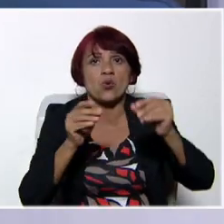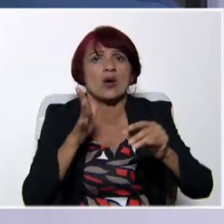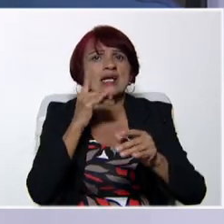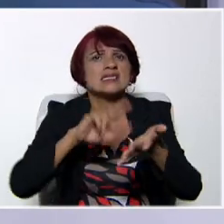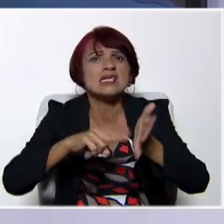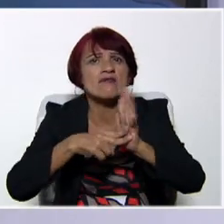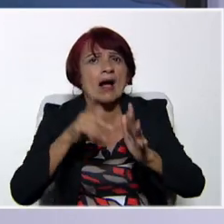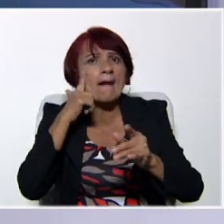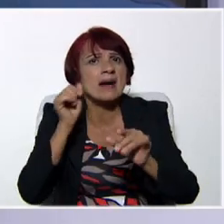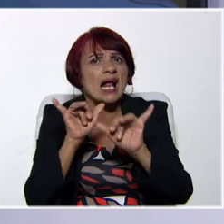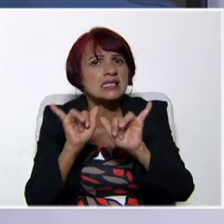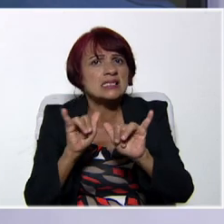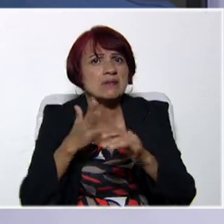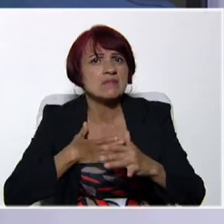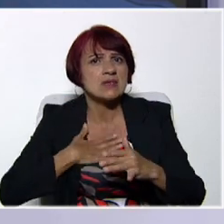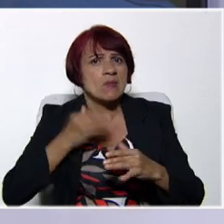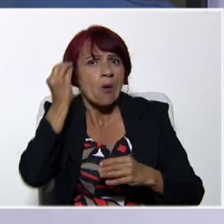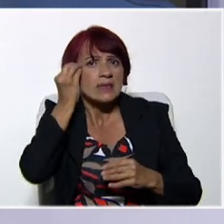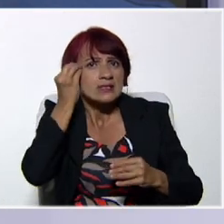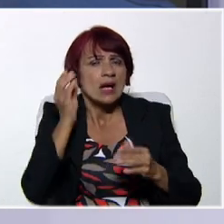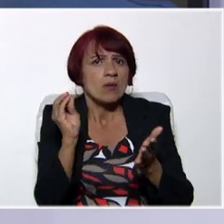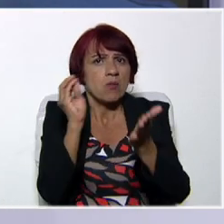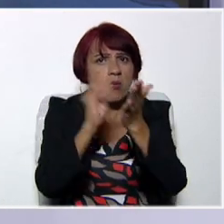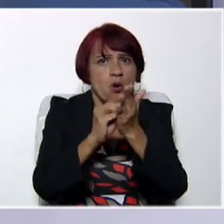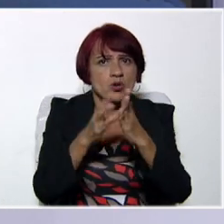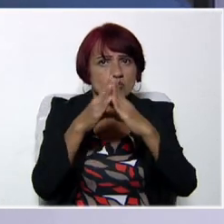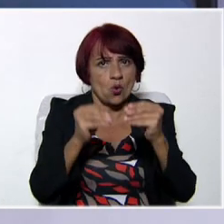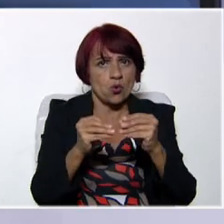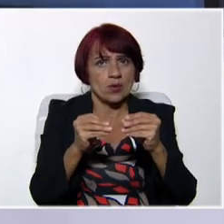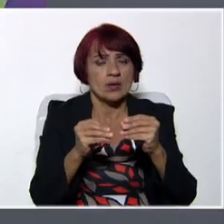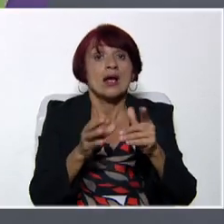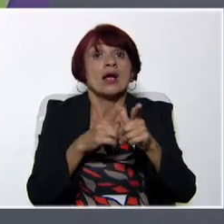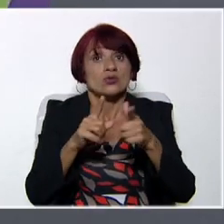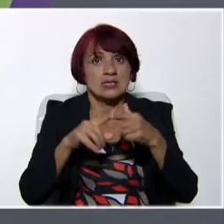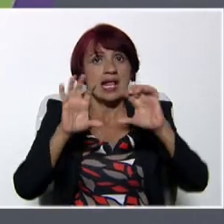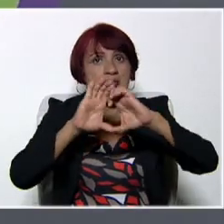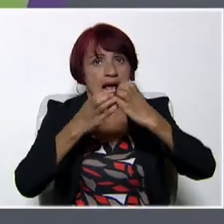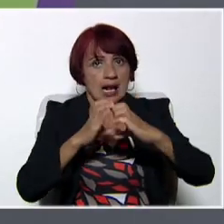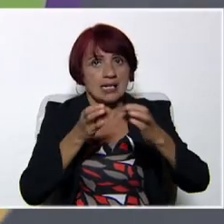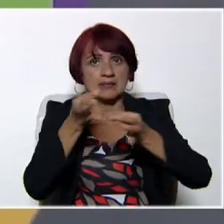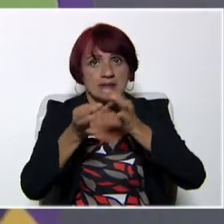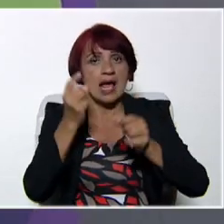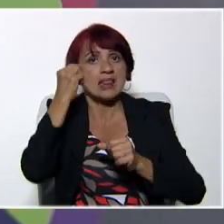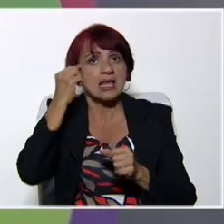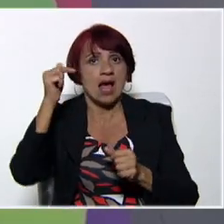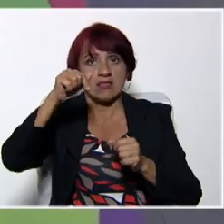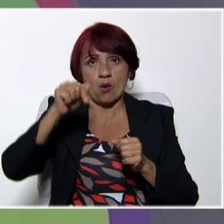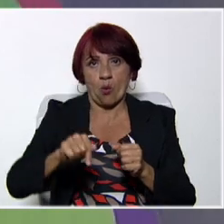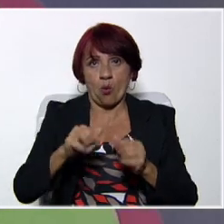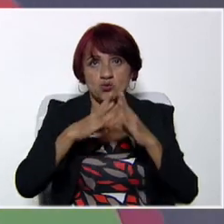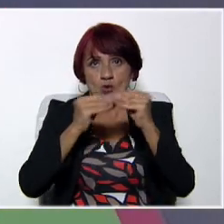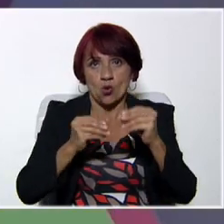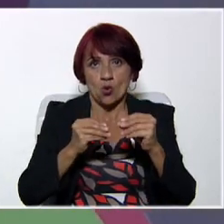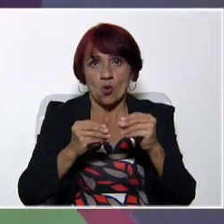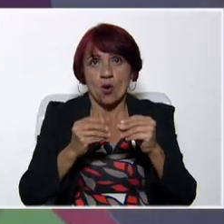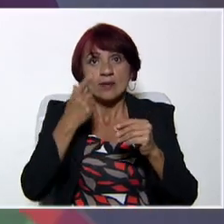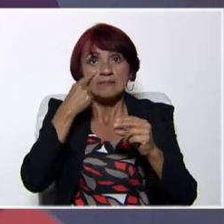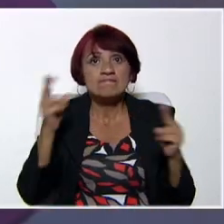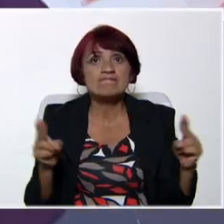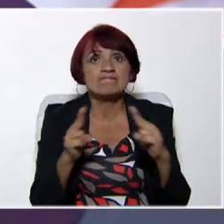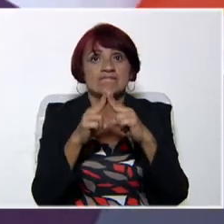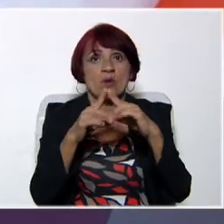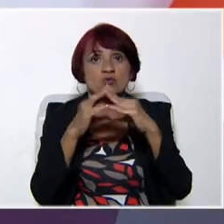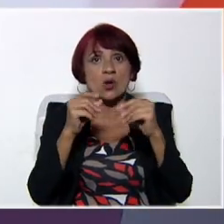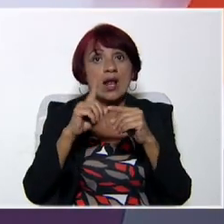la fuerza, qué es para ti la flexibilidad. Esta ha sido toda nuestra clase por el día de hoy. Nos vamos a ver aquí